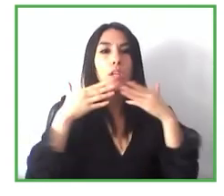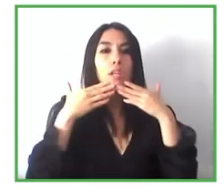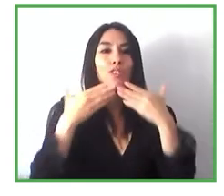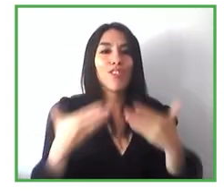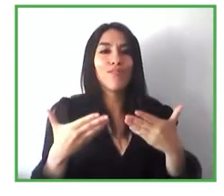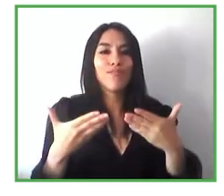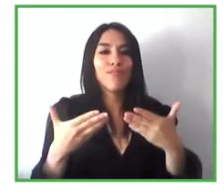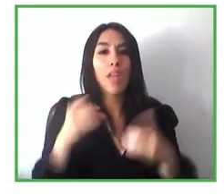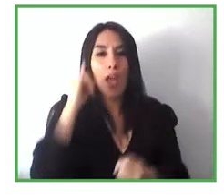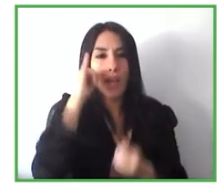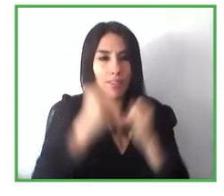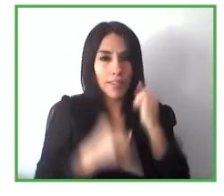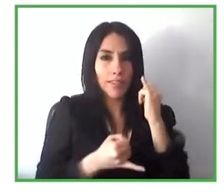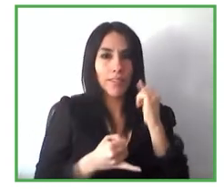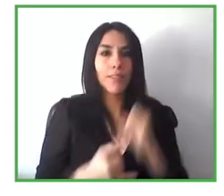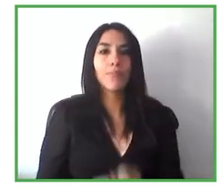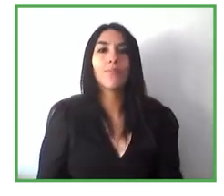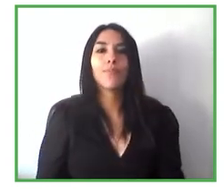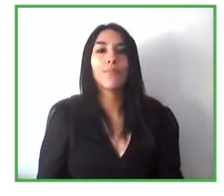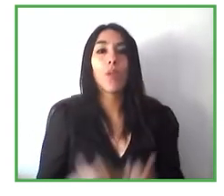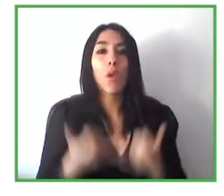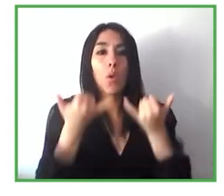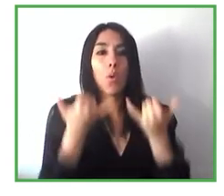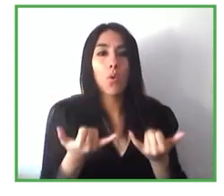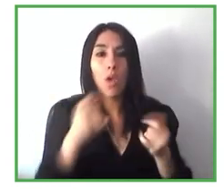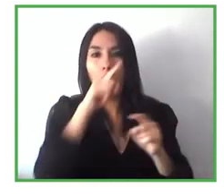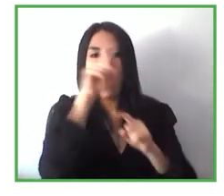preguntar a Sakit